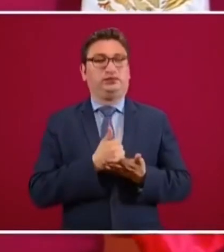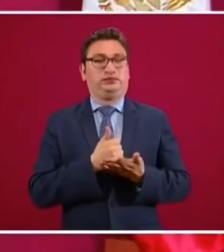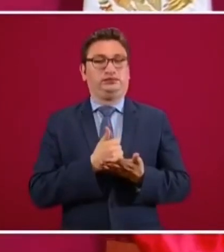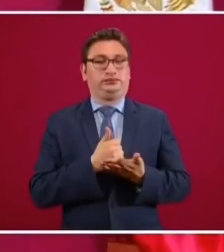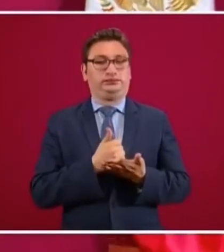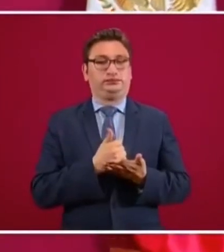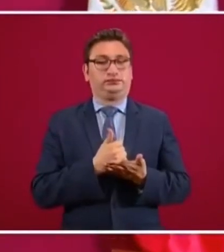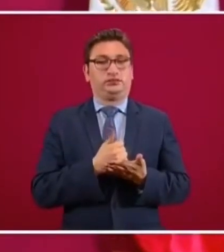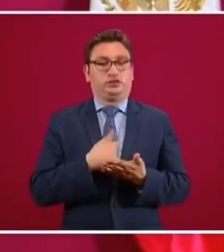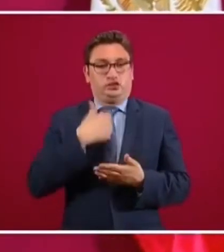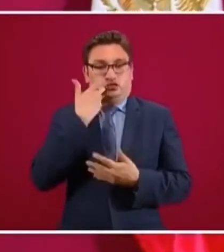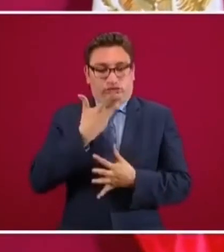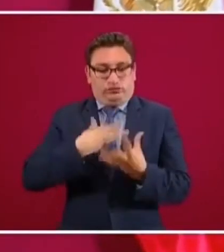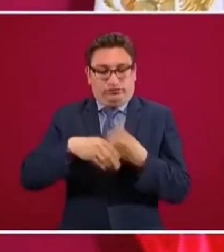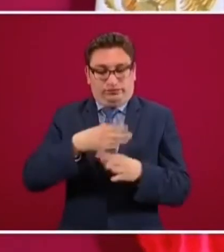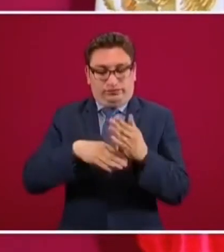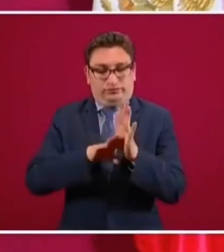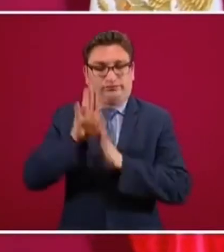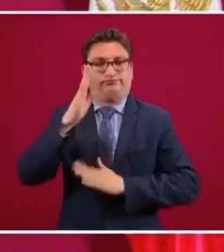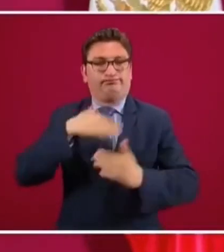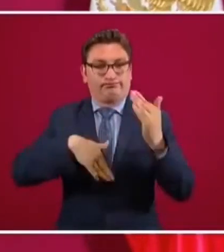porque quiero salir adelante,